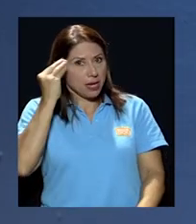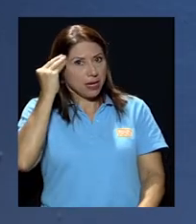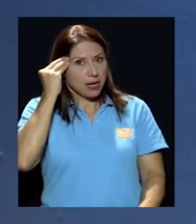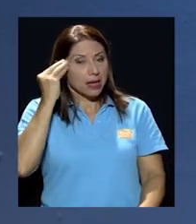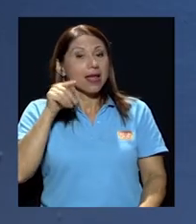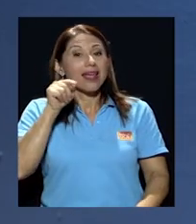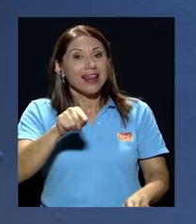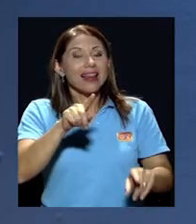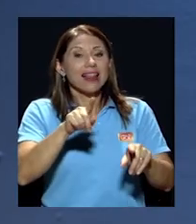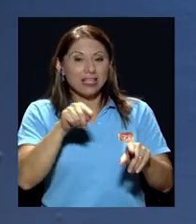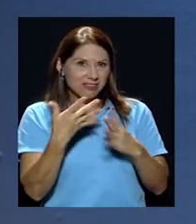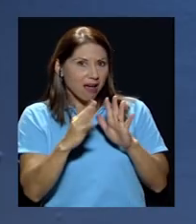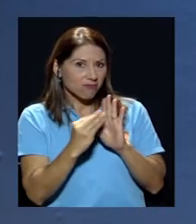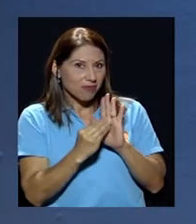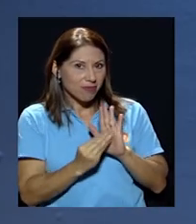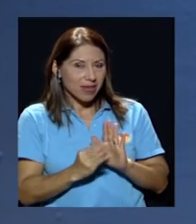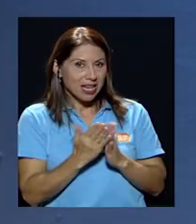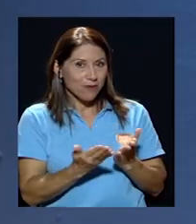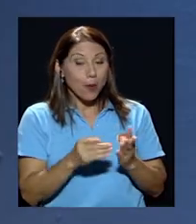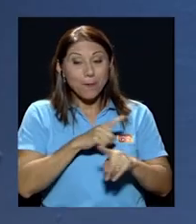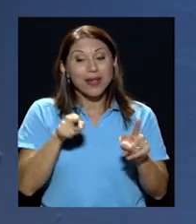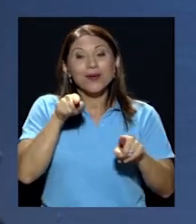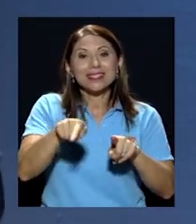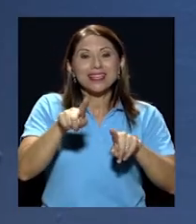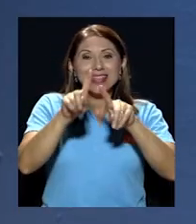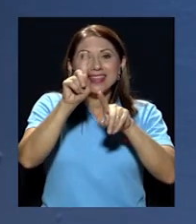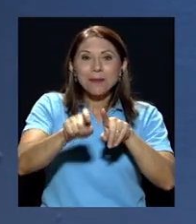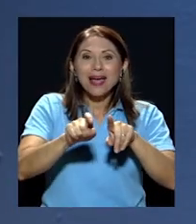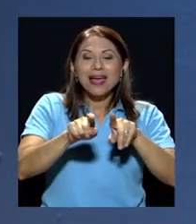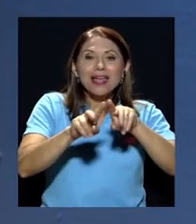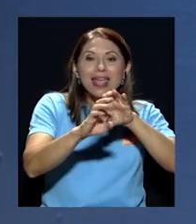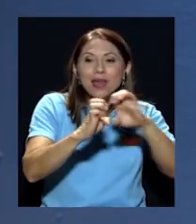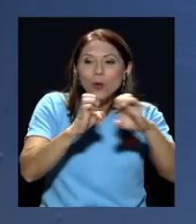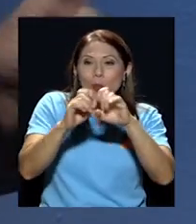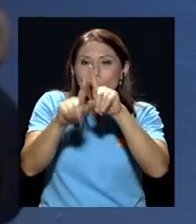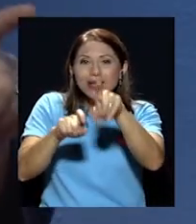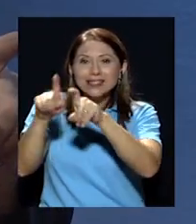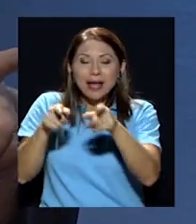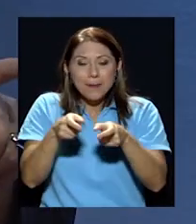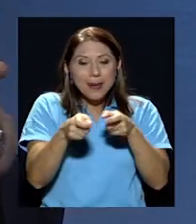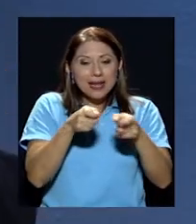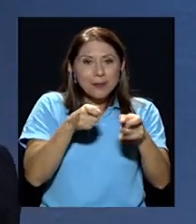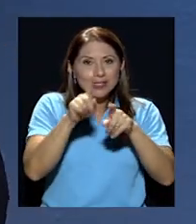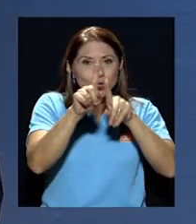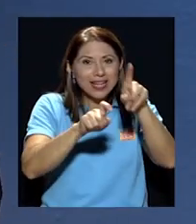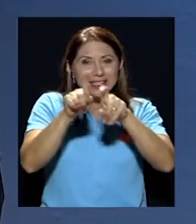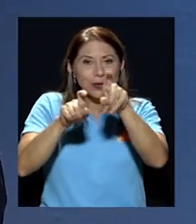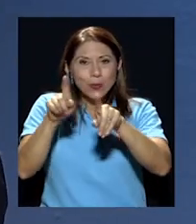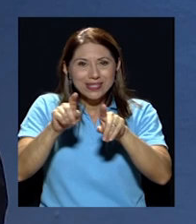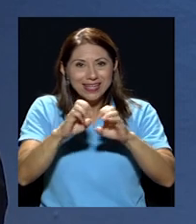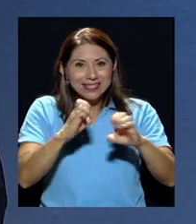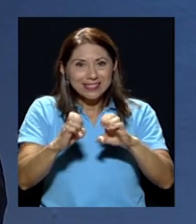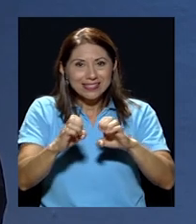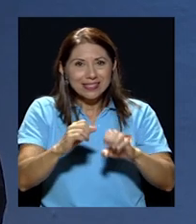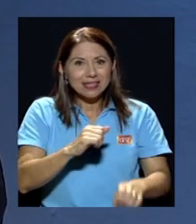encuestas el manejo manipulación de las encuestas porque la encuesta perdóname que me salga aquí un momento porque